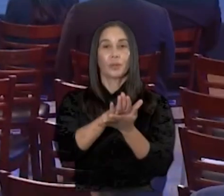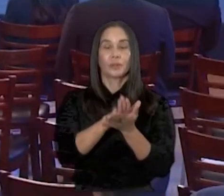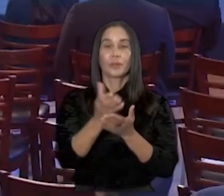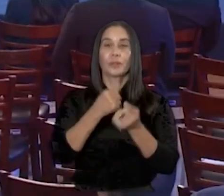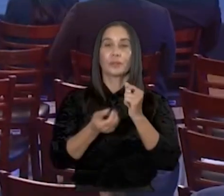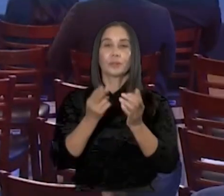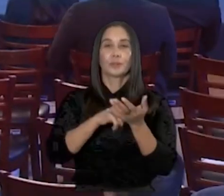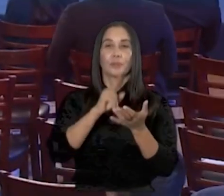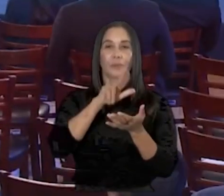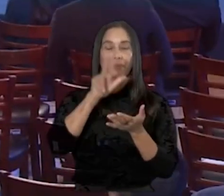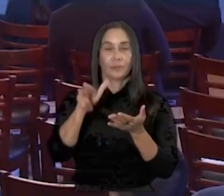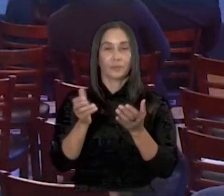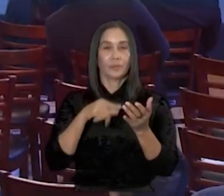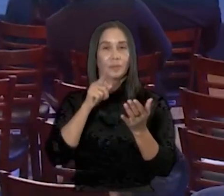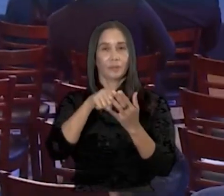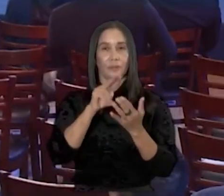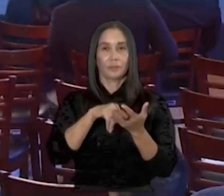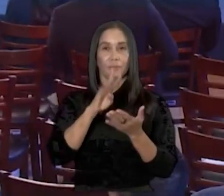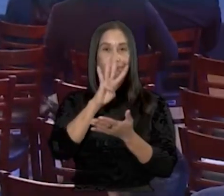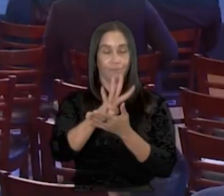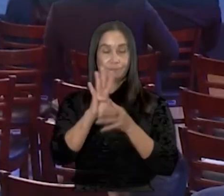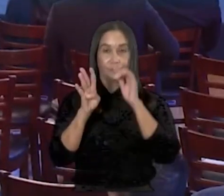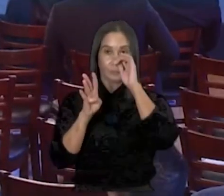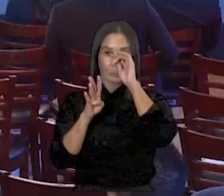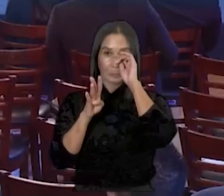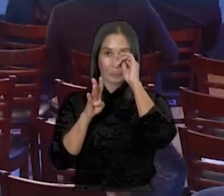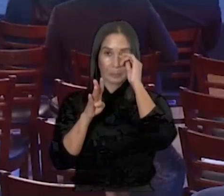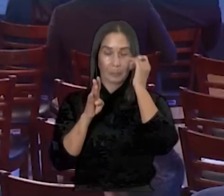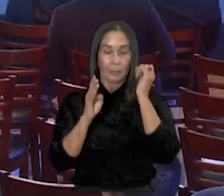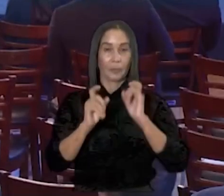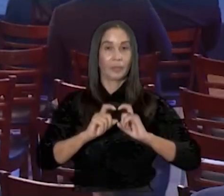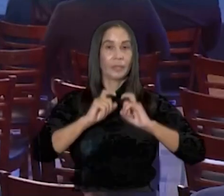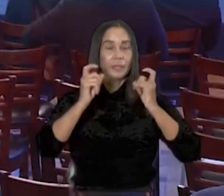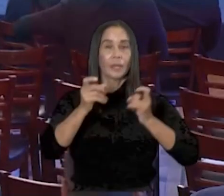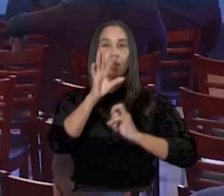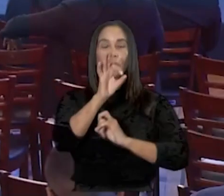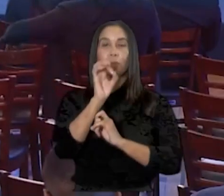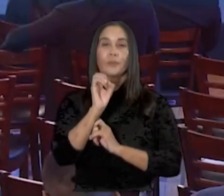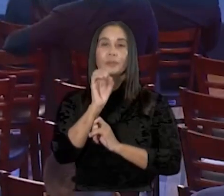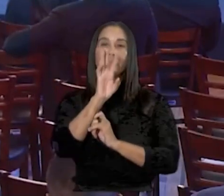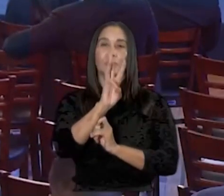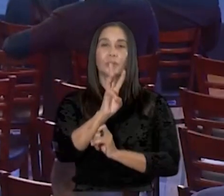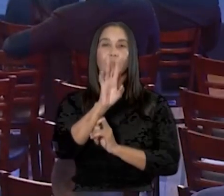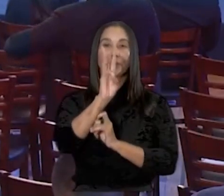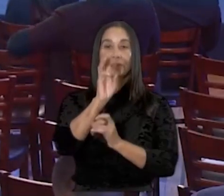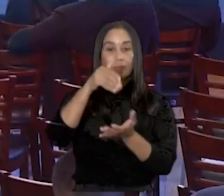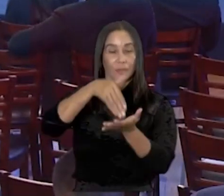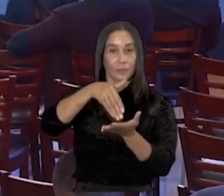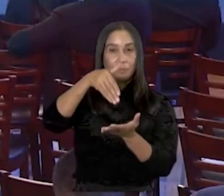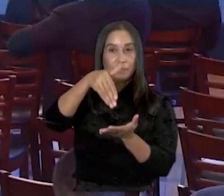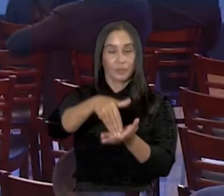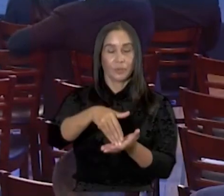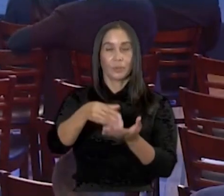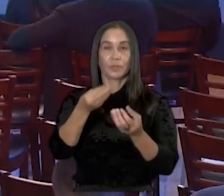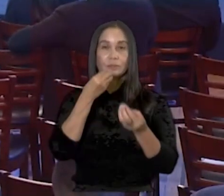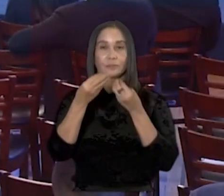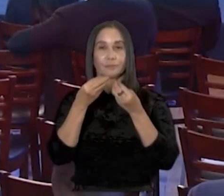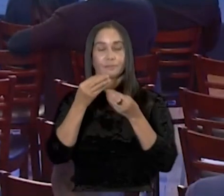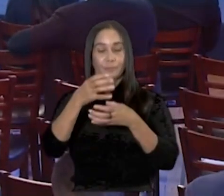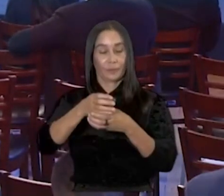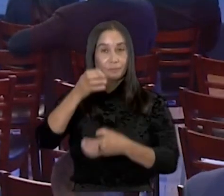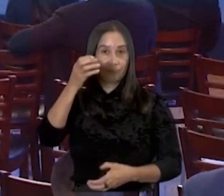al 2024, se entregaron 966 millones de raciones alimenticias,